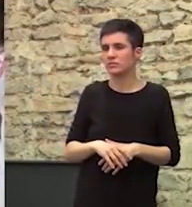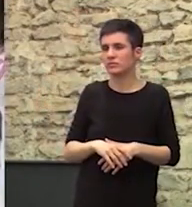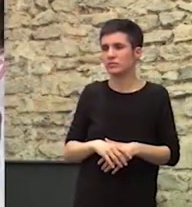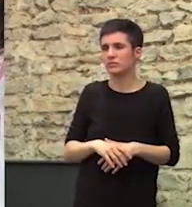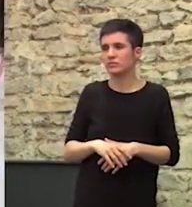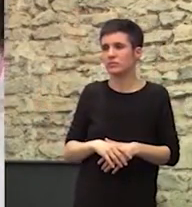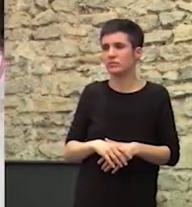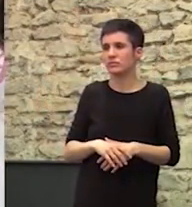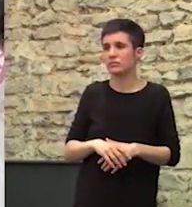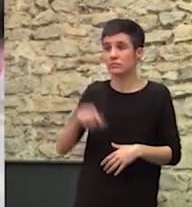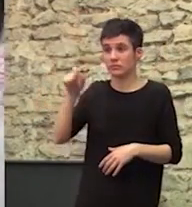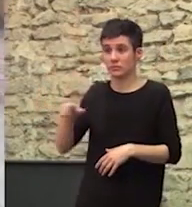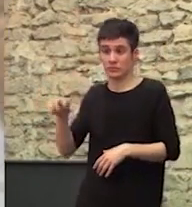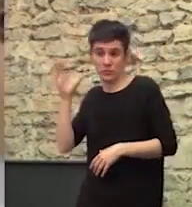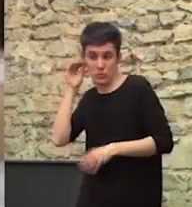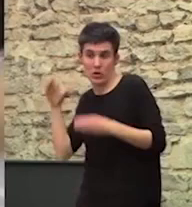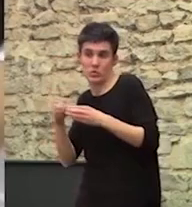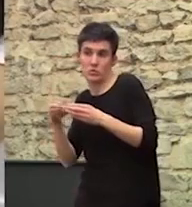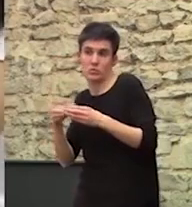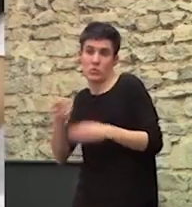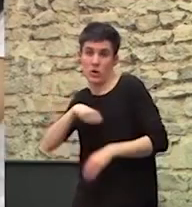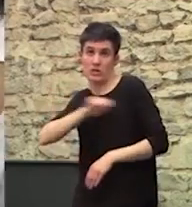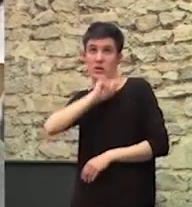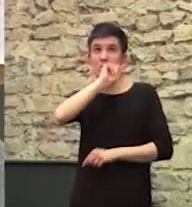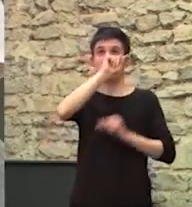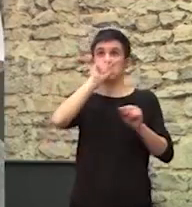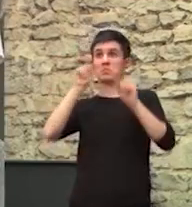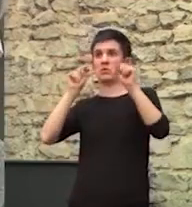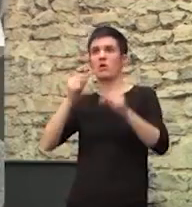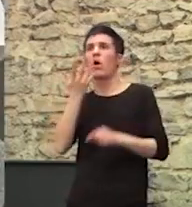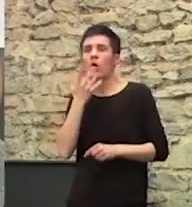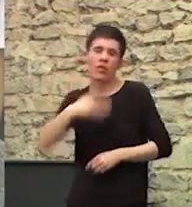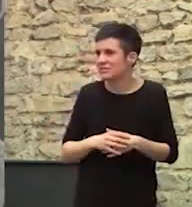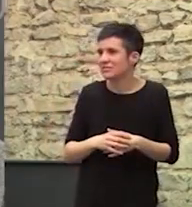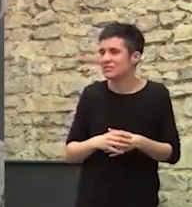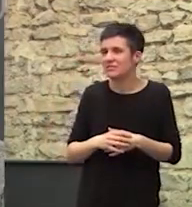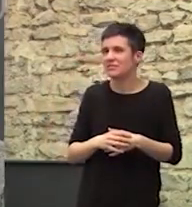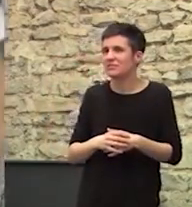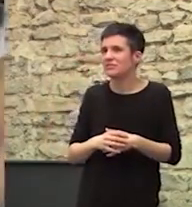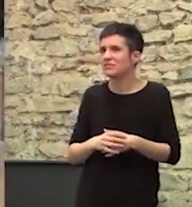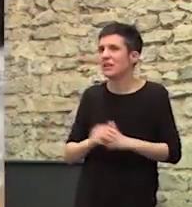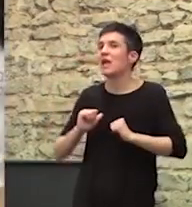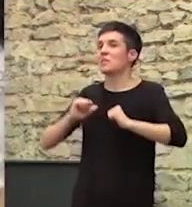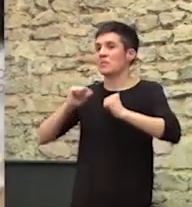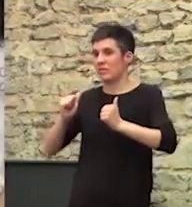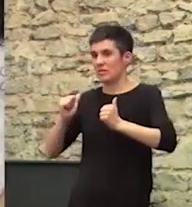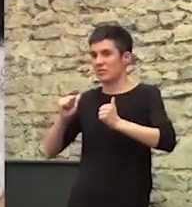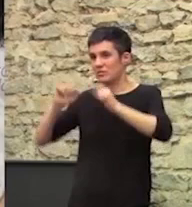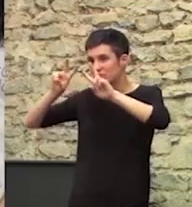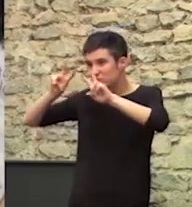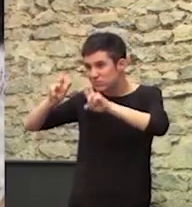juntamos Un grupo de mujeres gitanas De todo el estado español Que nos conocemos Desde hace mucho tiempo Empezamos a analizar